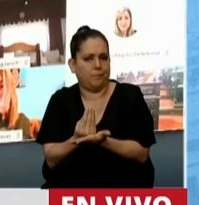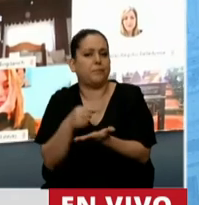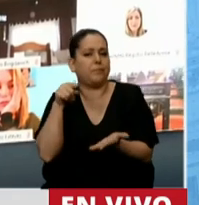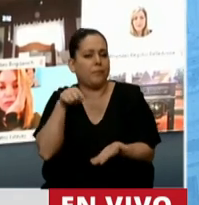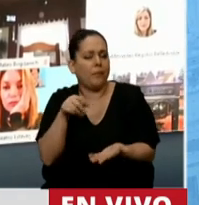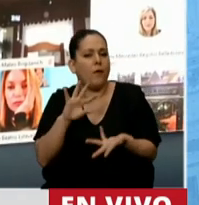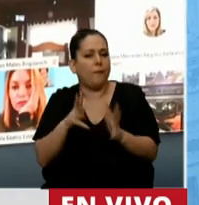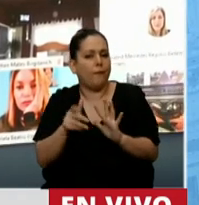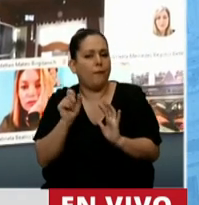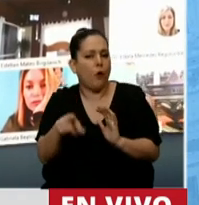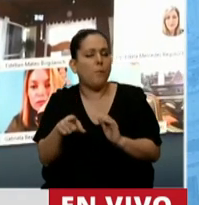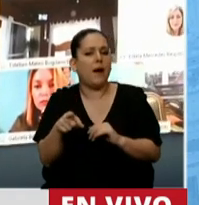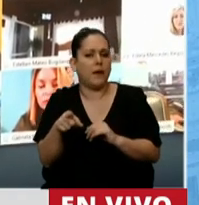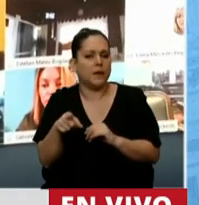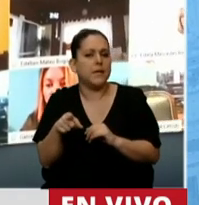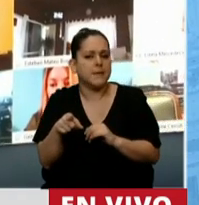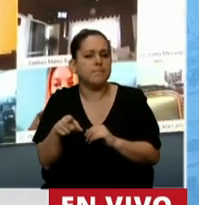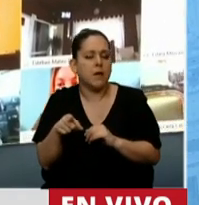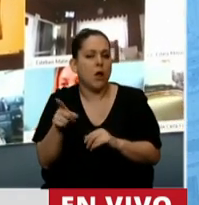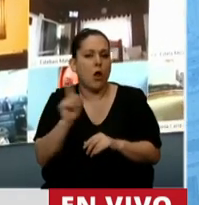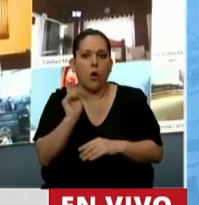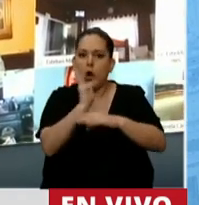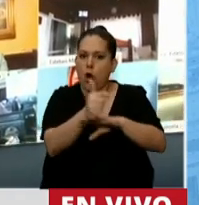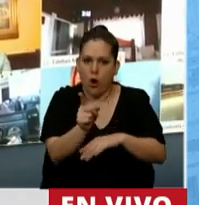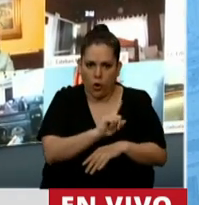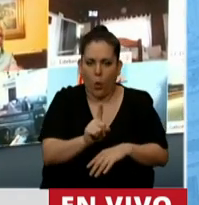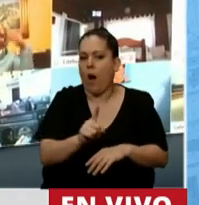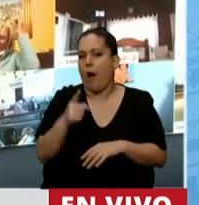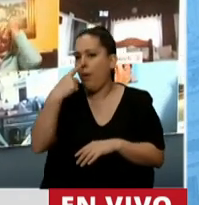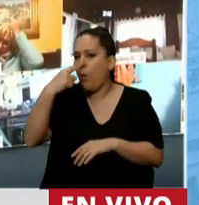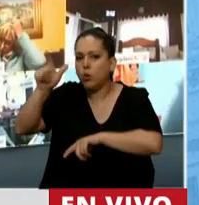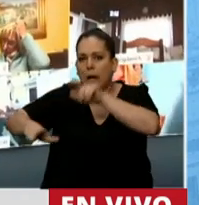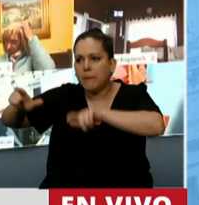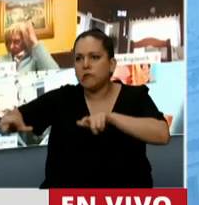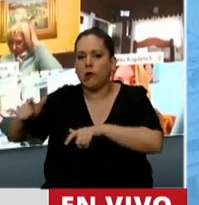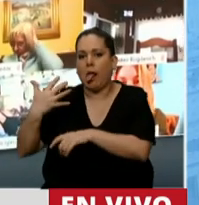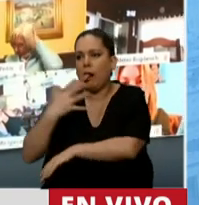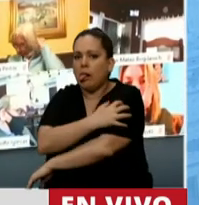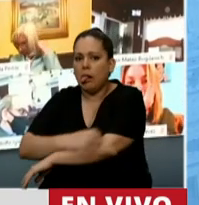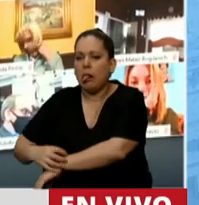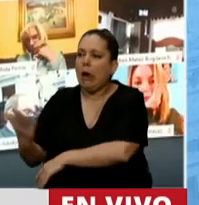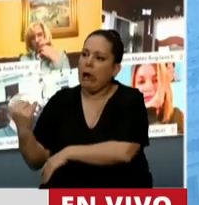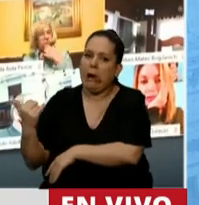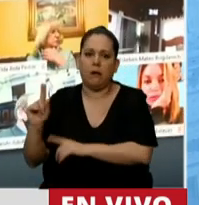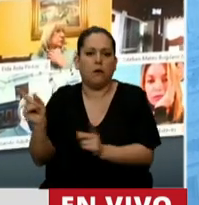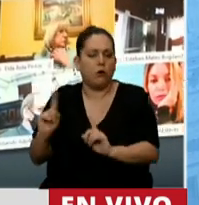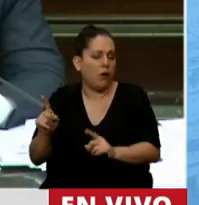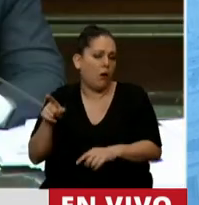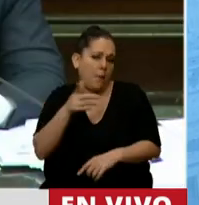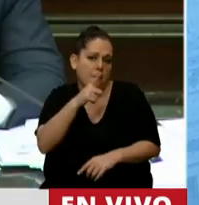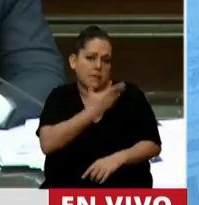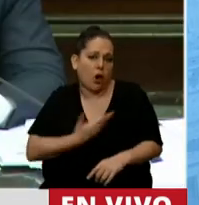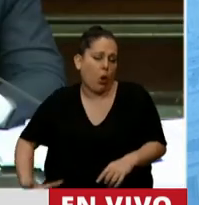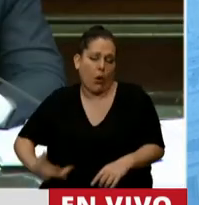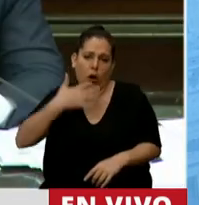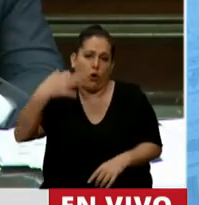cuestión que es no robar, no usar a los pobres y en ese sentido a me parece que el gobierno no está cumpliendo con este